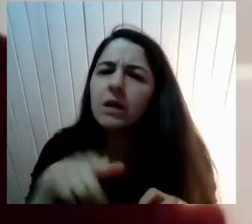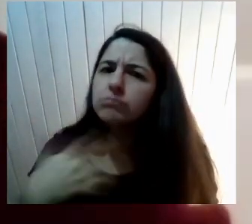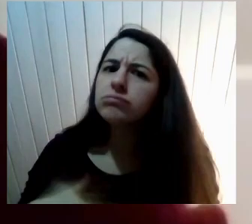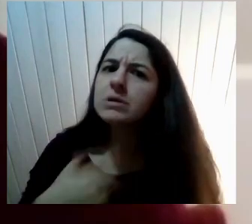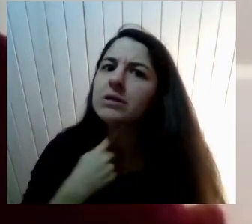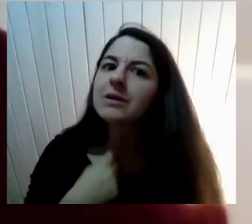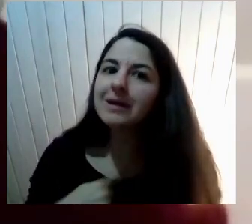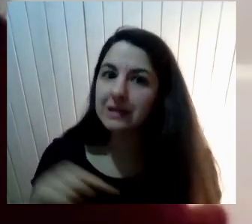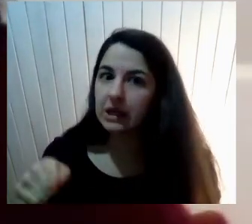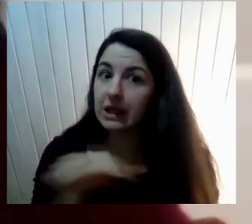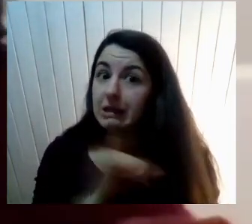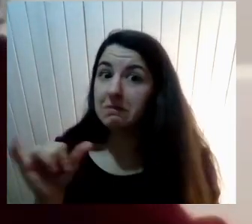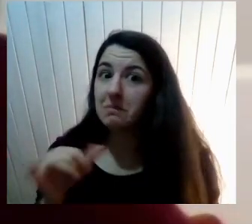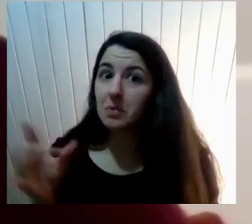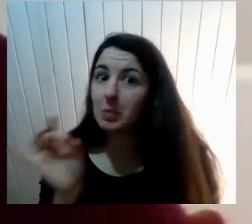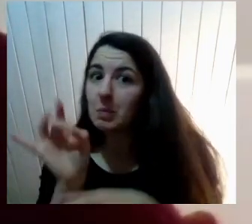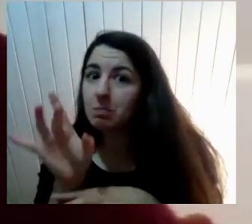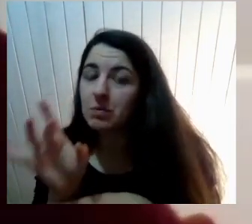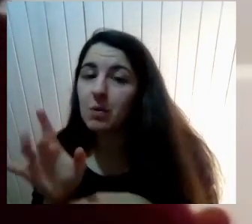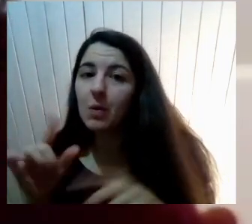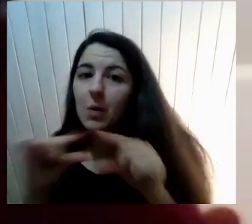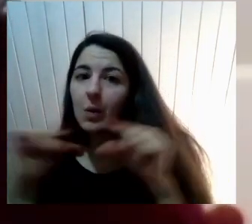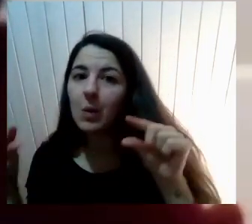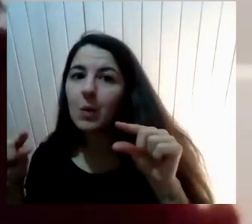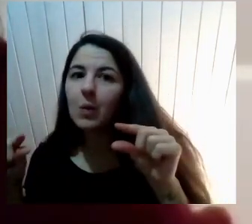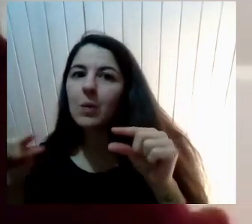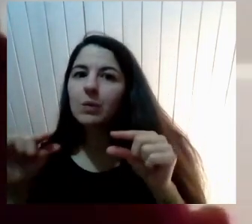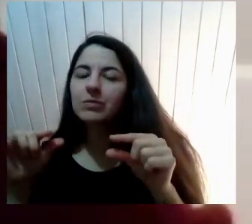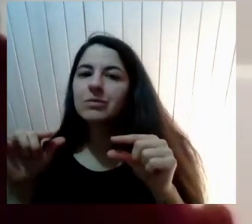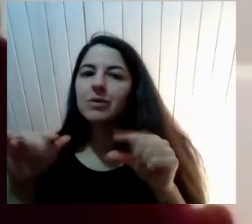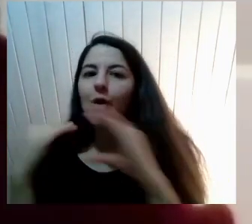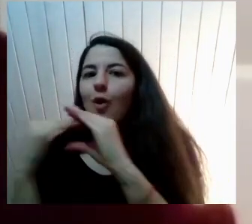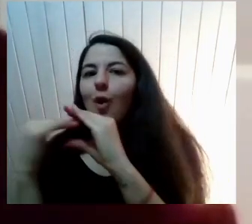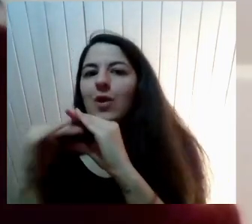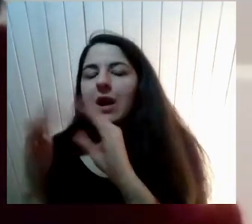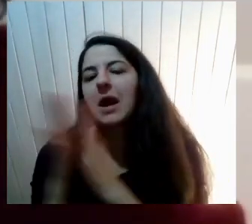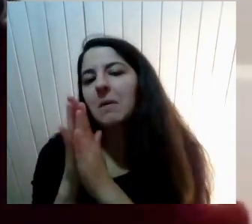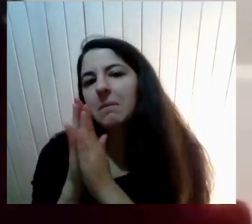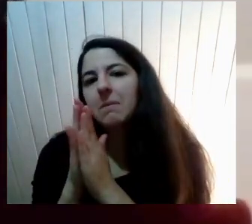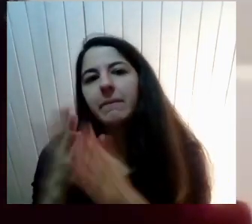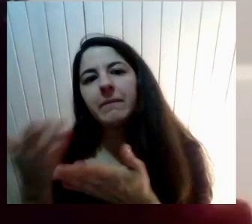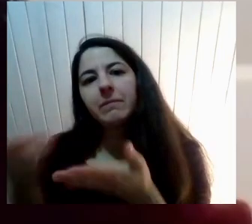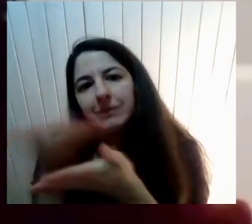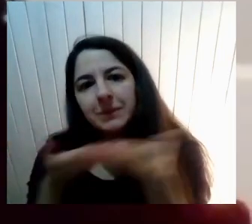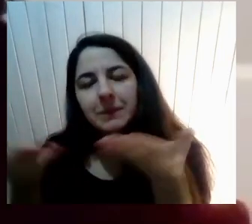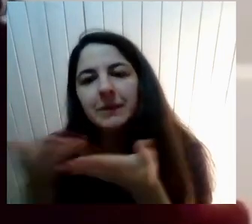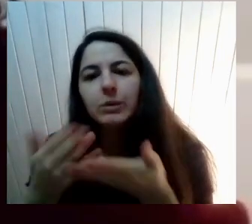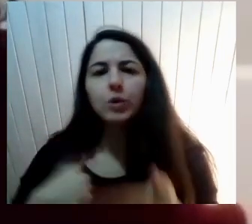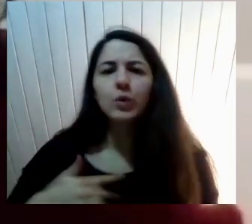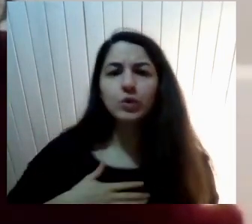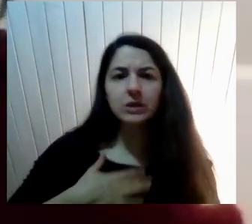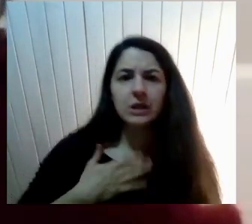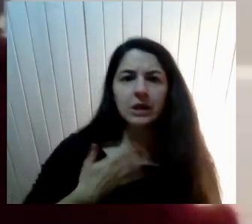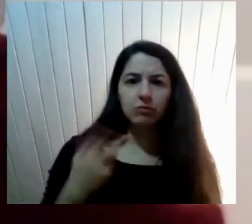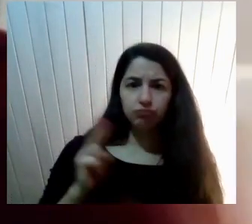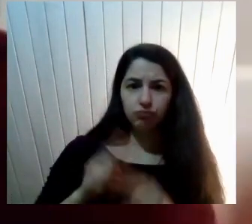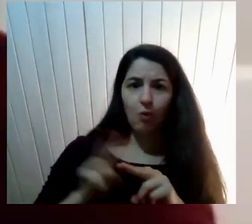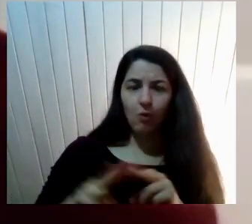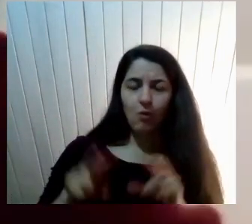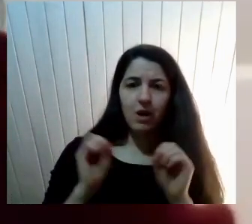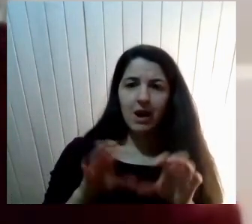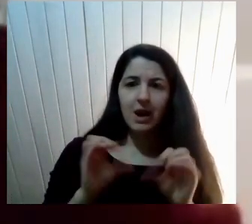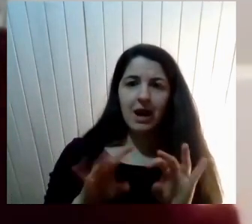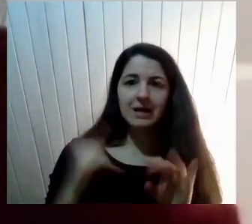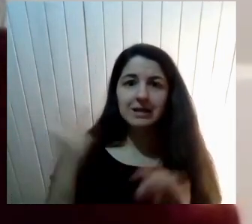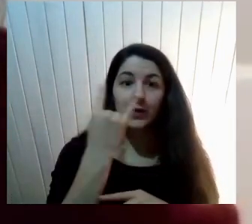la interna Le escribí A propósito Una propuesta Una colaboración No sé Algo que pueda salir Y yo siento Haciendo clases En posgrados También Y me da gusto